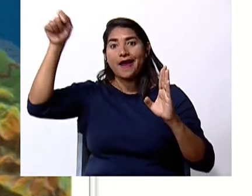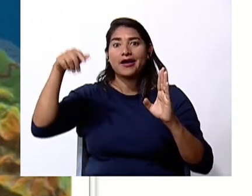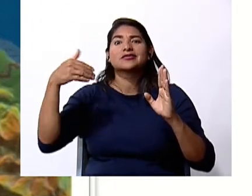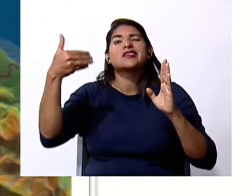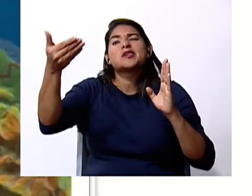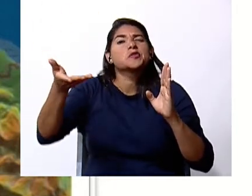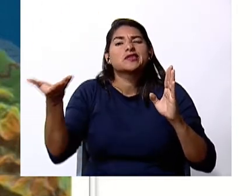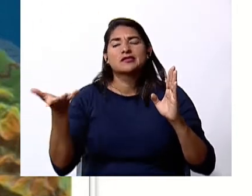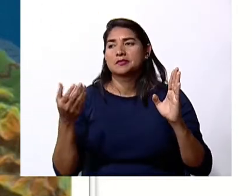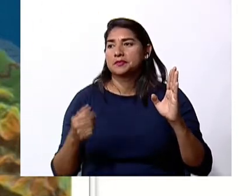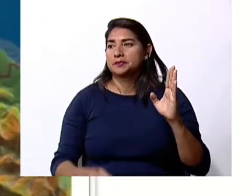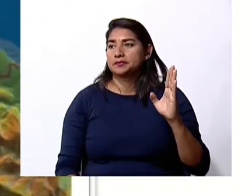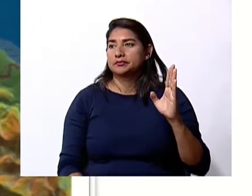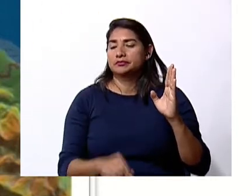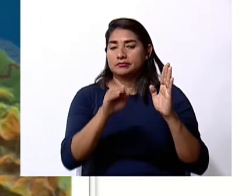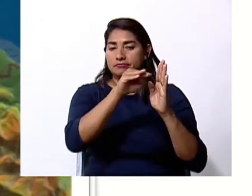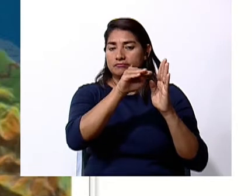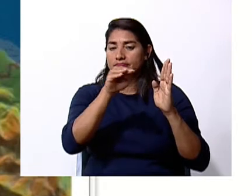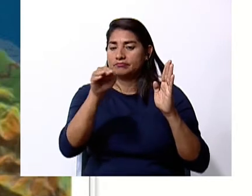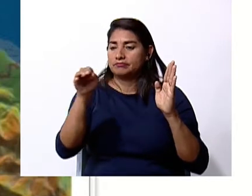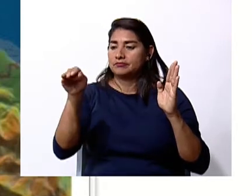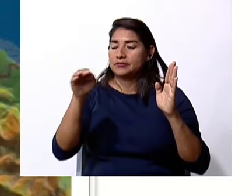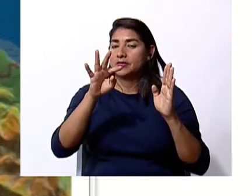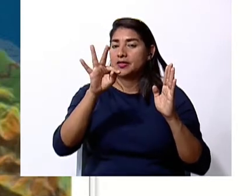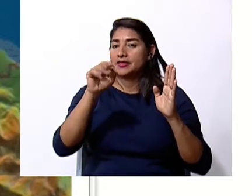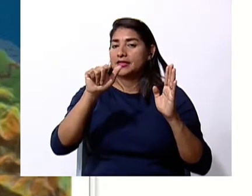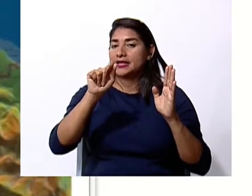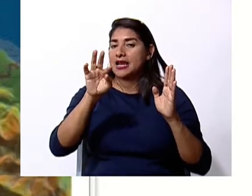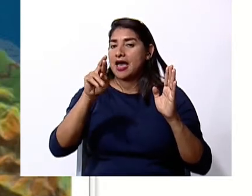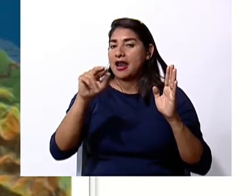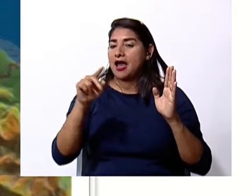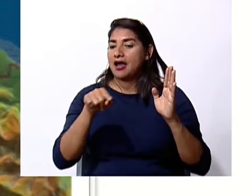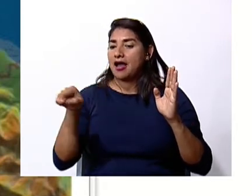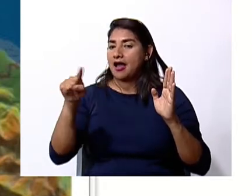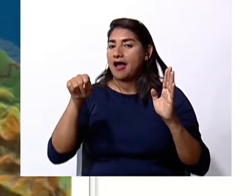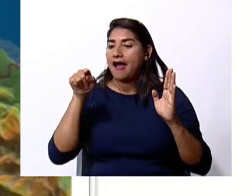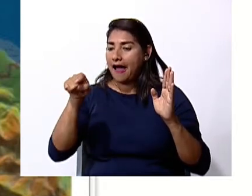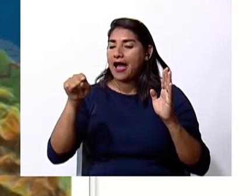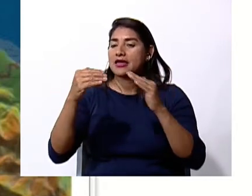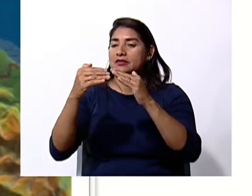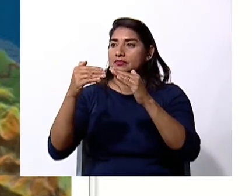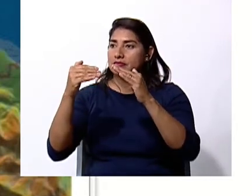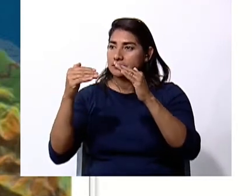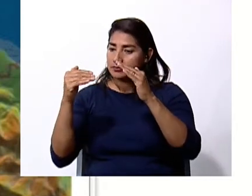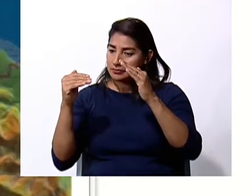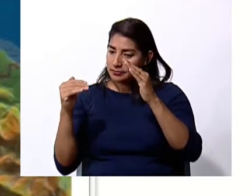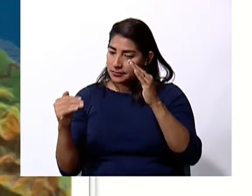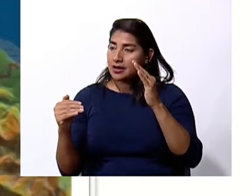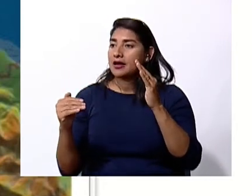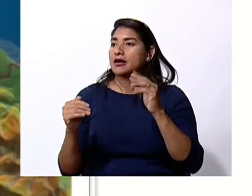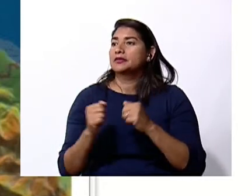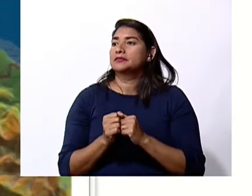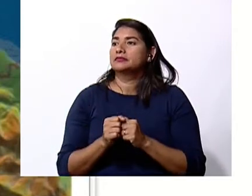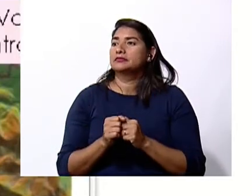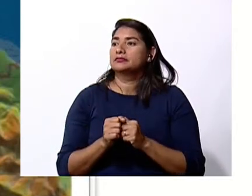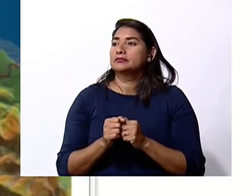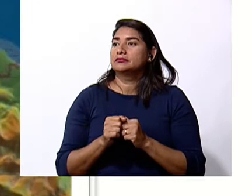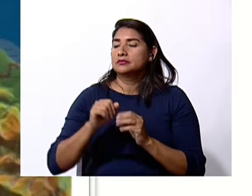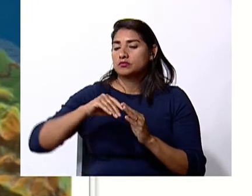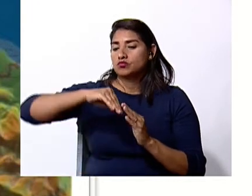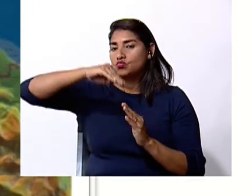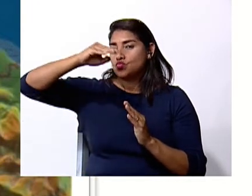la cordillera de Tilarán después de la cordillera de Tilarán